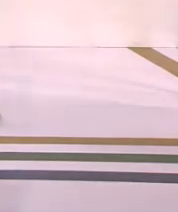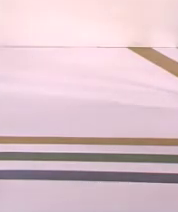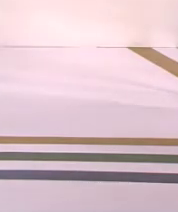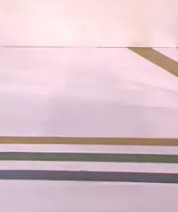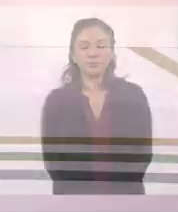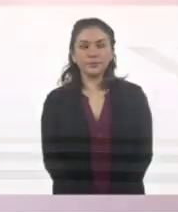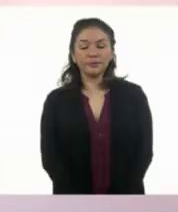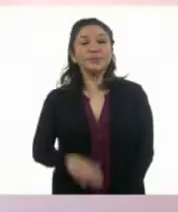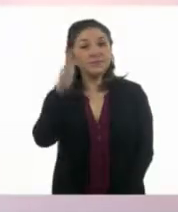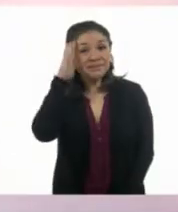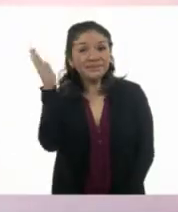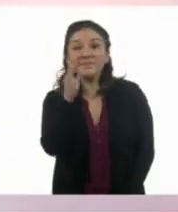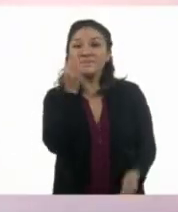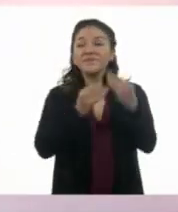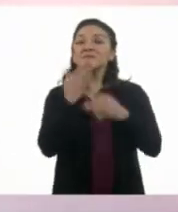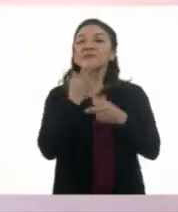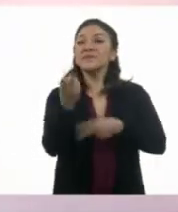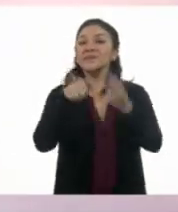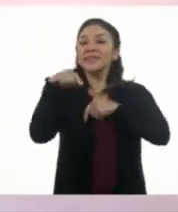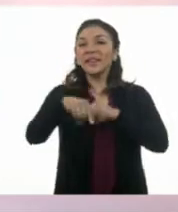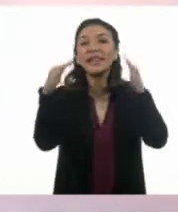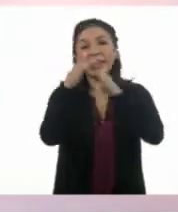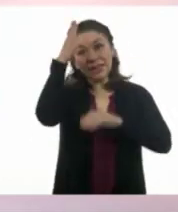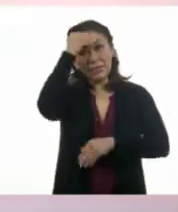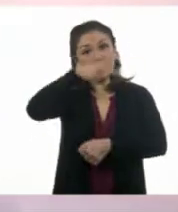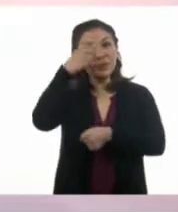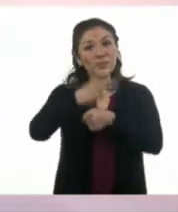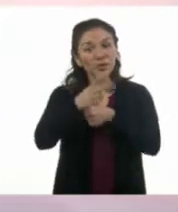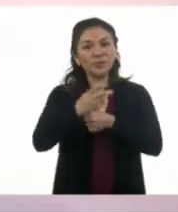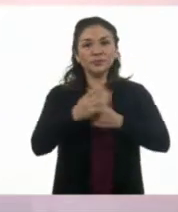¡Hola, niñas y niños! Bienvenidos a Aprende en Casa 2.